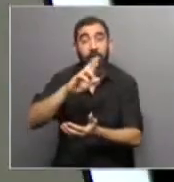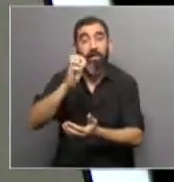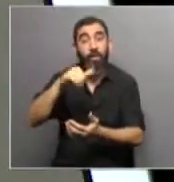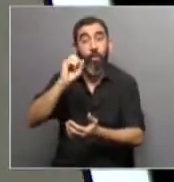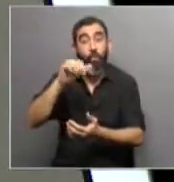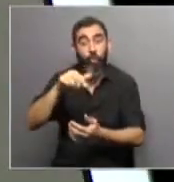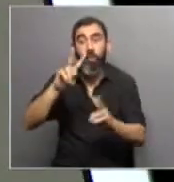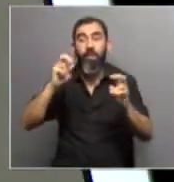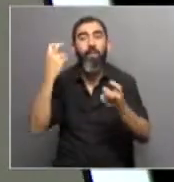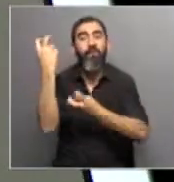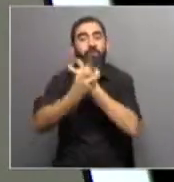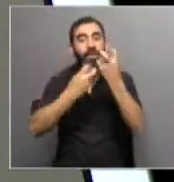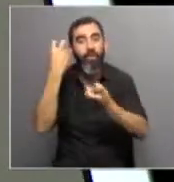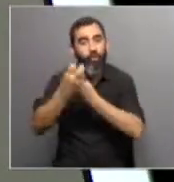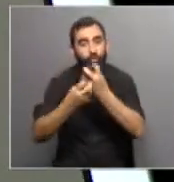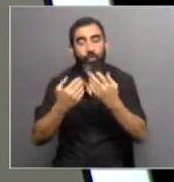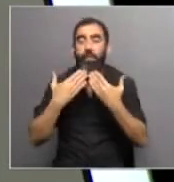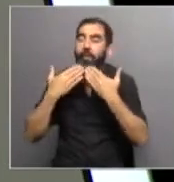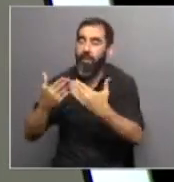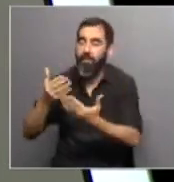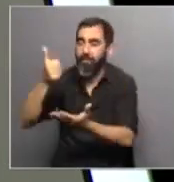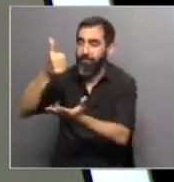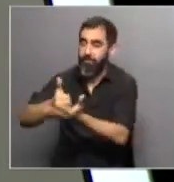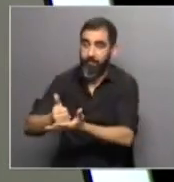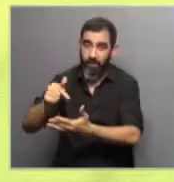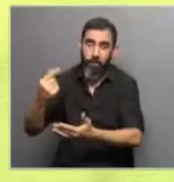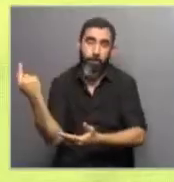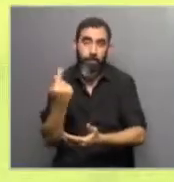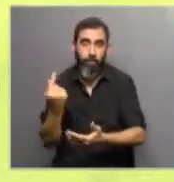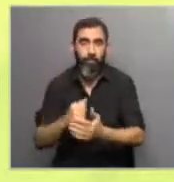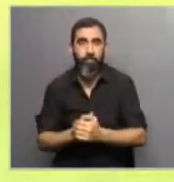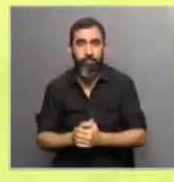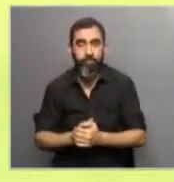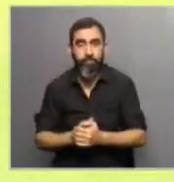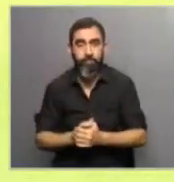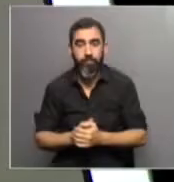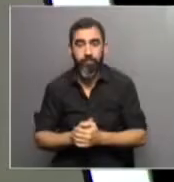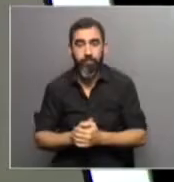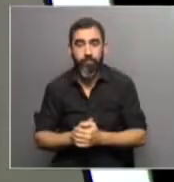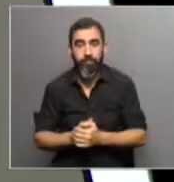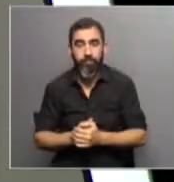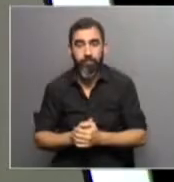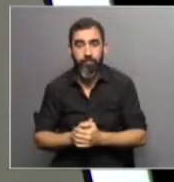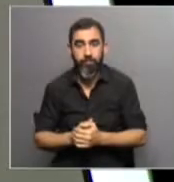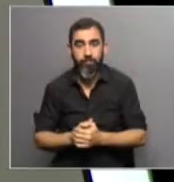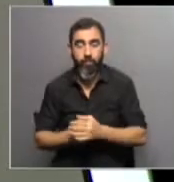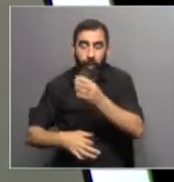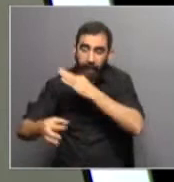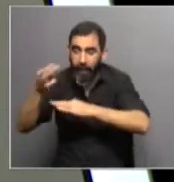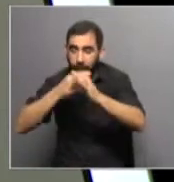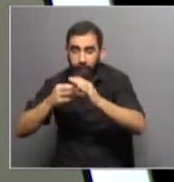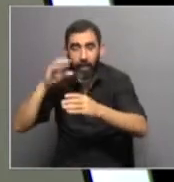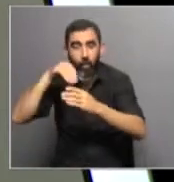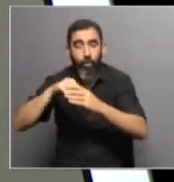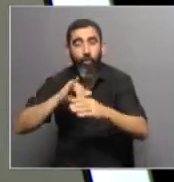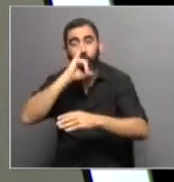para hablar justamente de vientos. Así que te agradecemos muchísimo estos minutos, esta extensión que te tomaste para explicarnos los